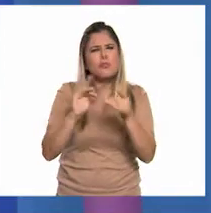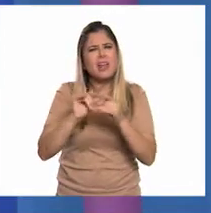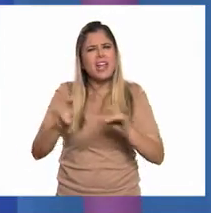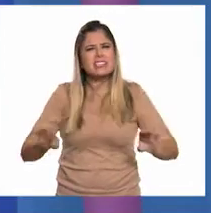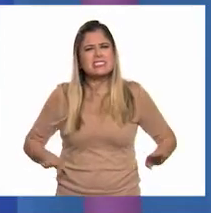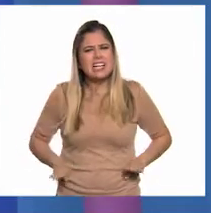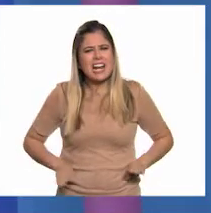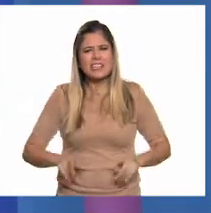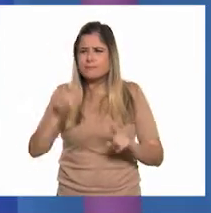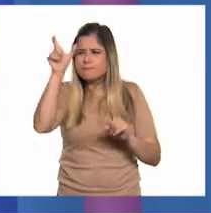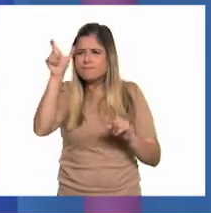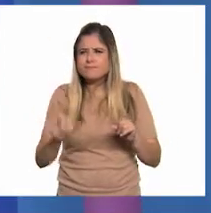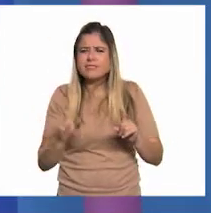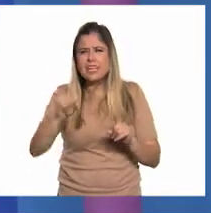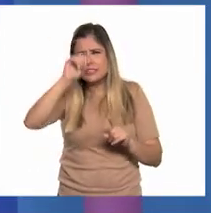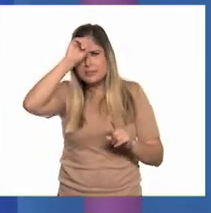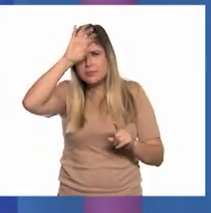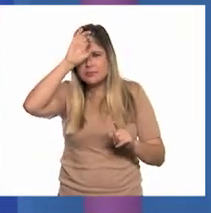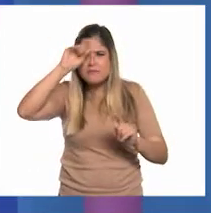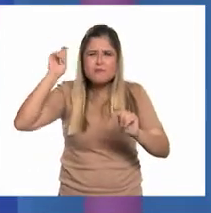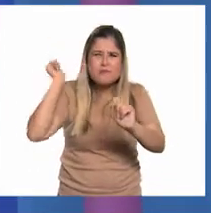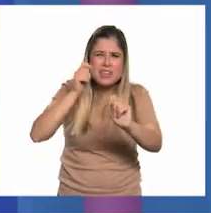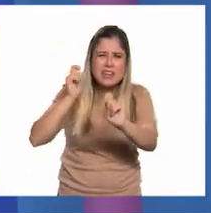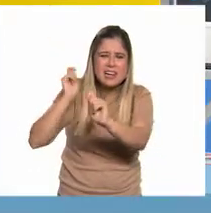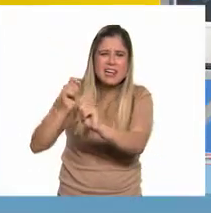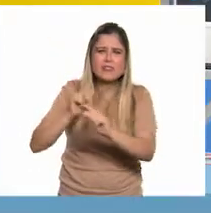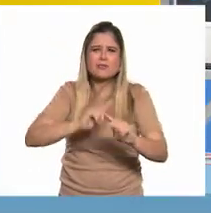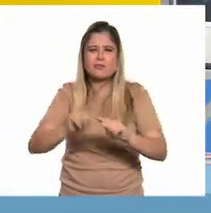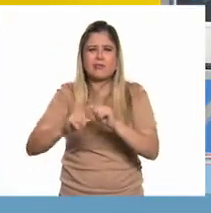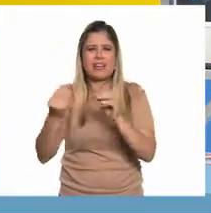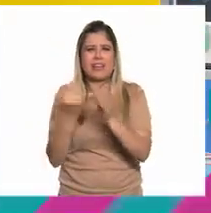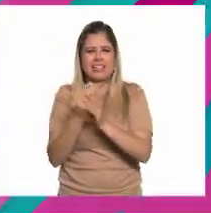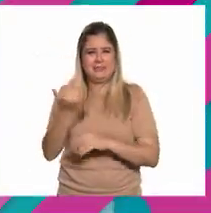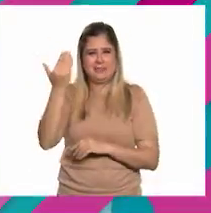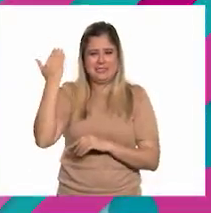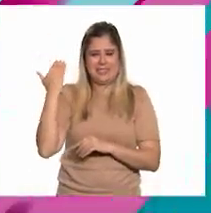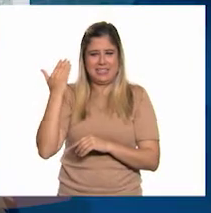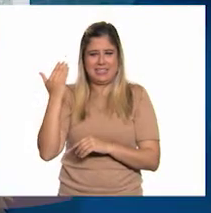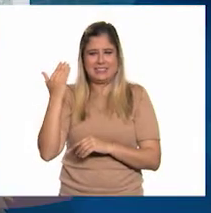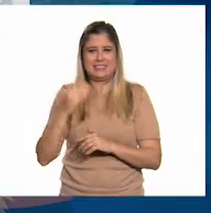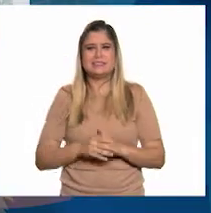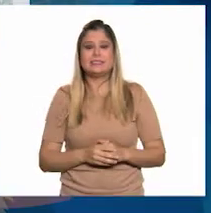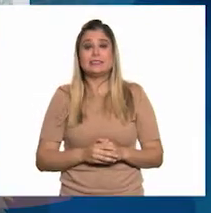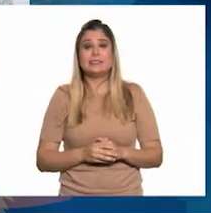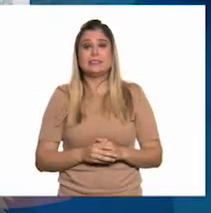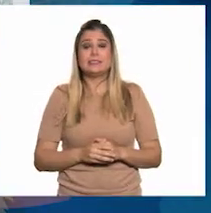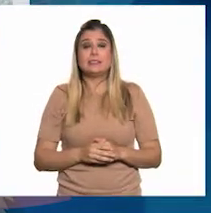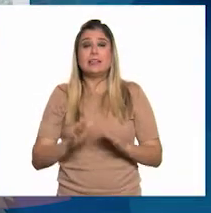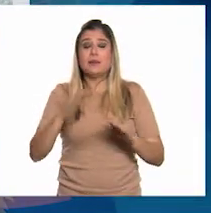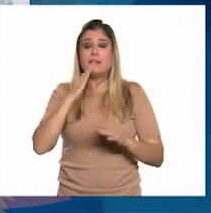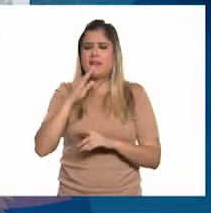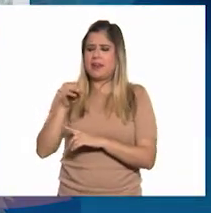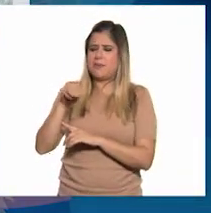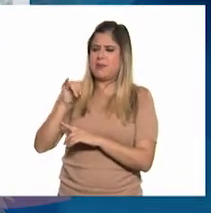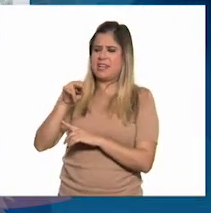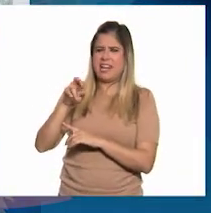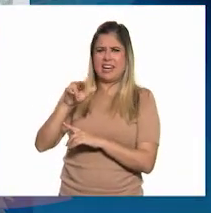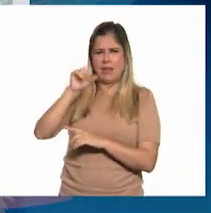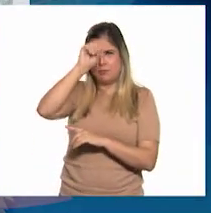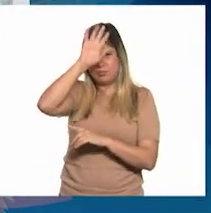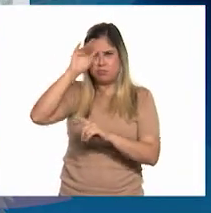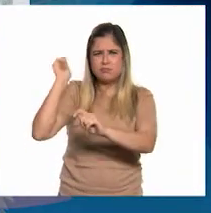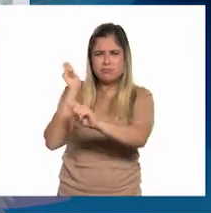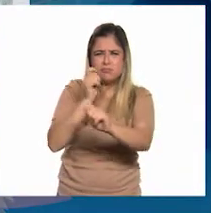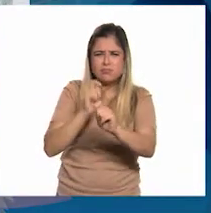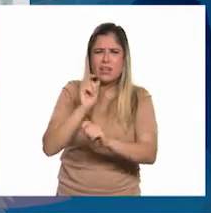de la pequeña minería que vimos en la clase pasada. Muy bien. La pequeña minería es aquella que emplea